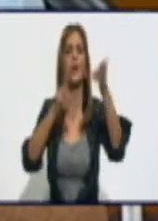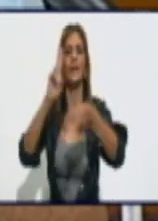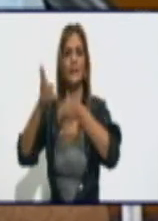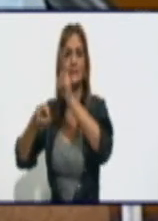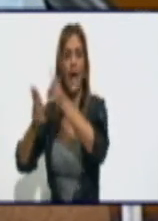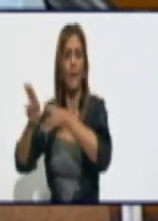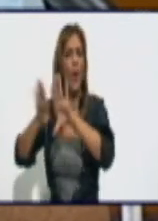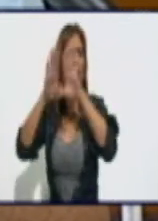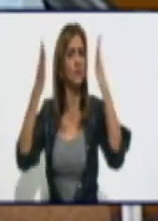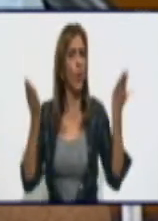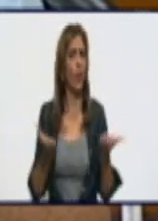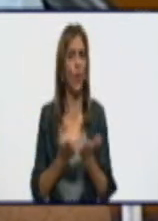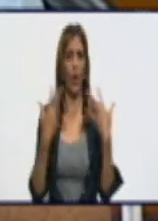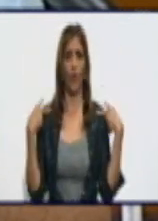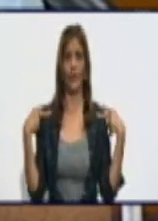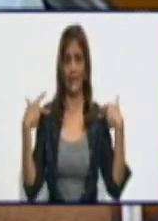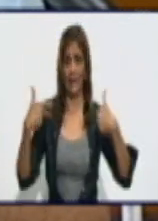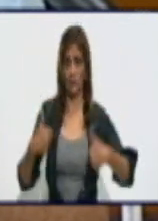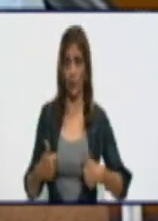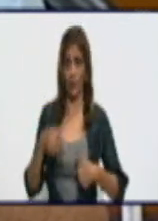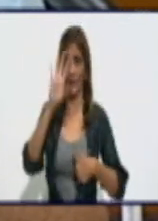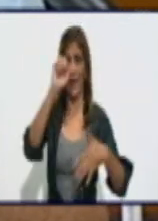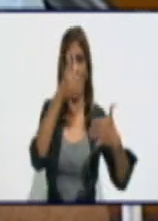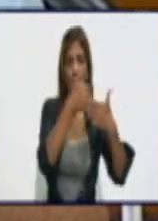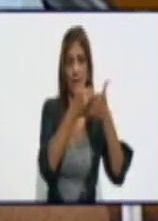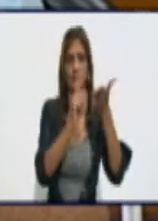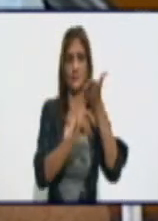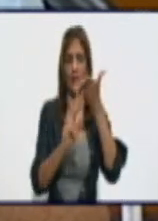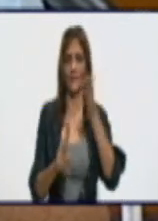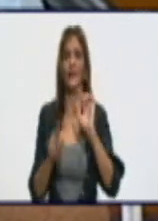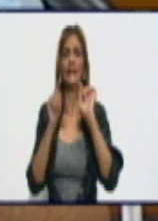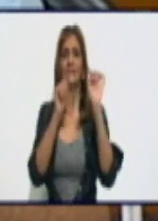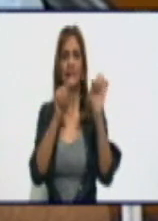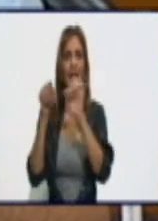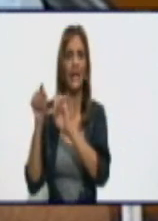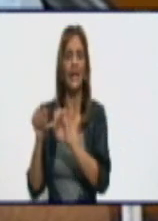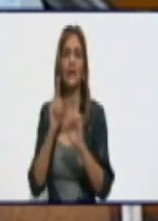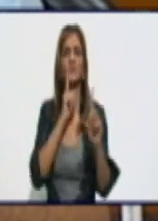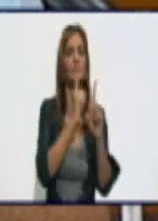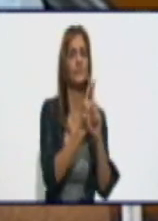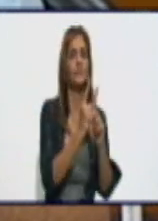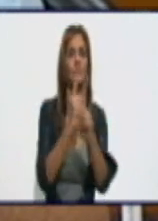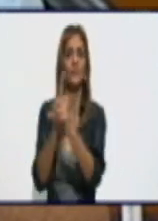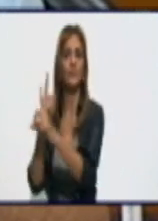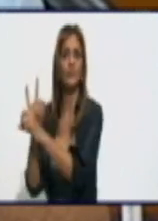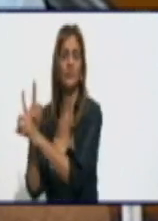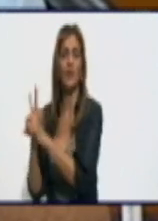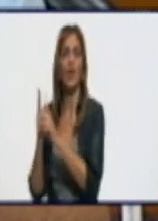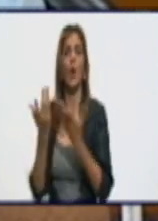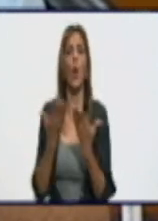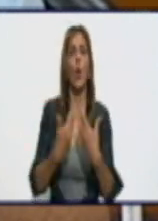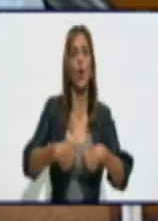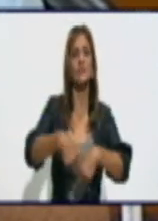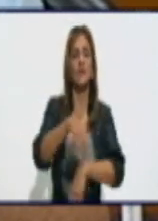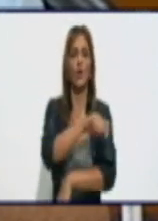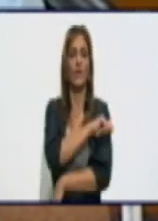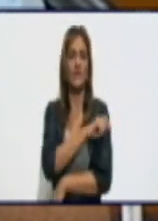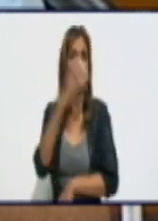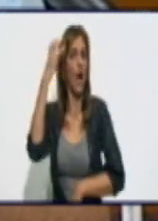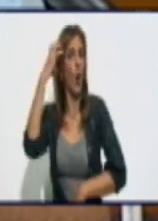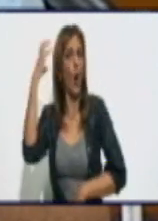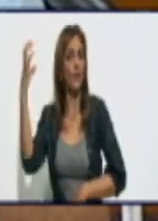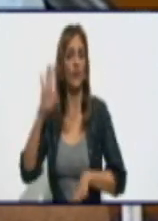directores nuestros de nuestras webs municipales de vincularse directamente con los presidentes del Consejo de Defensa de Zona, Gobierno de Zona,